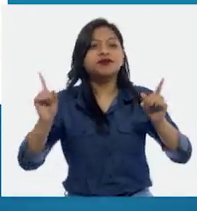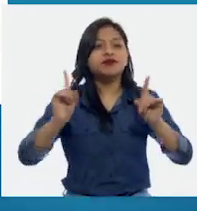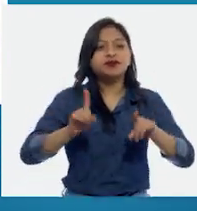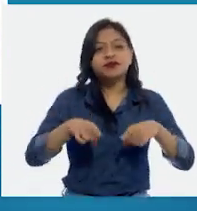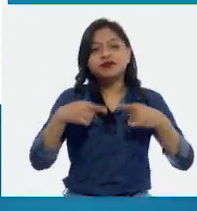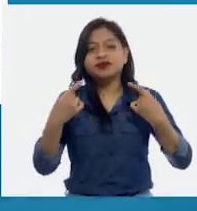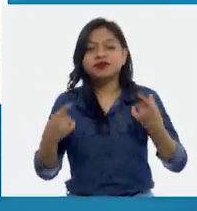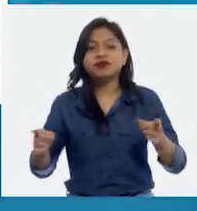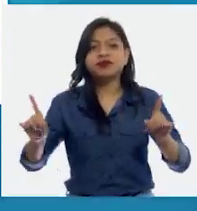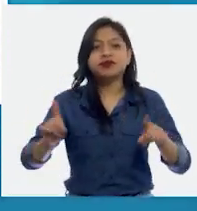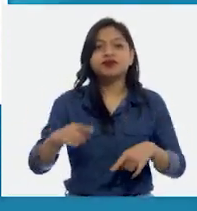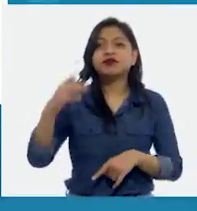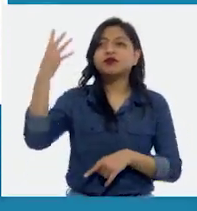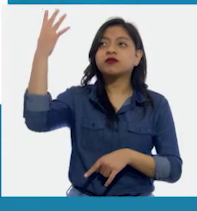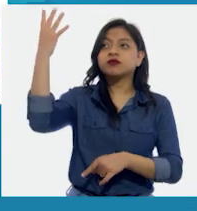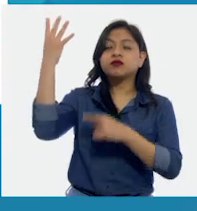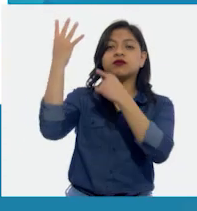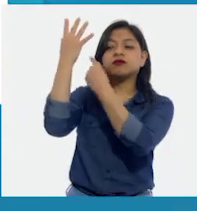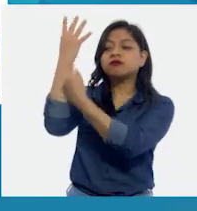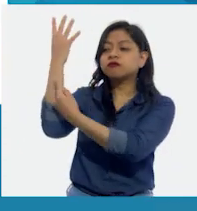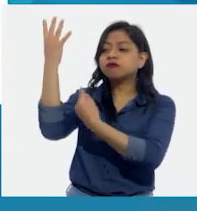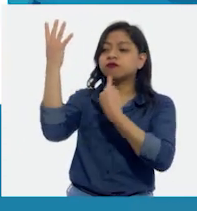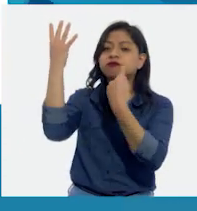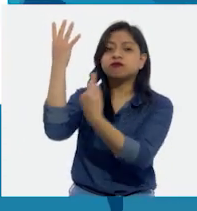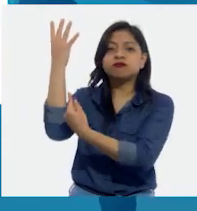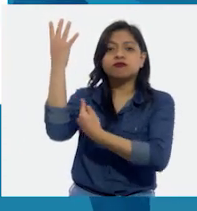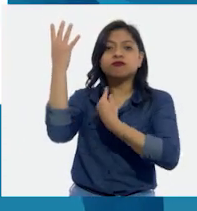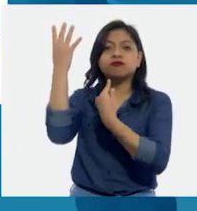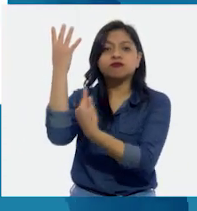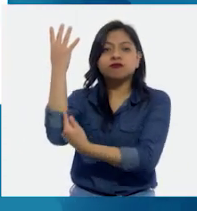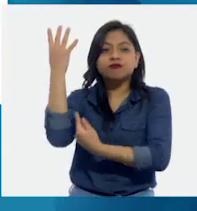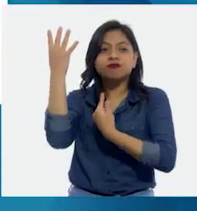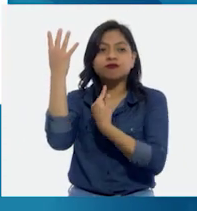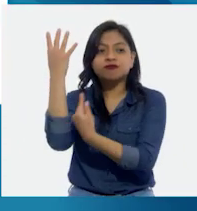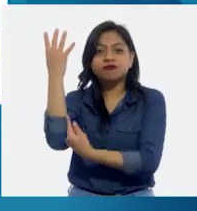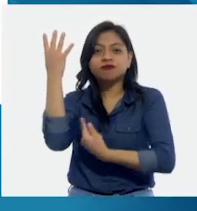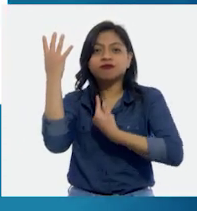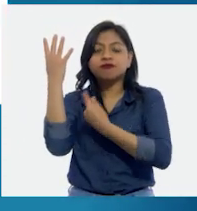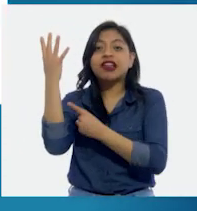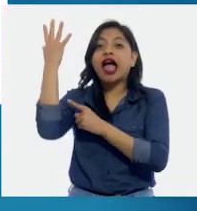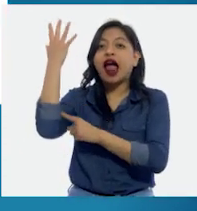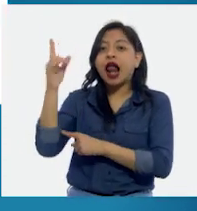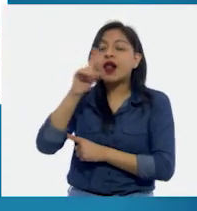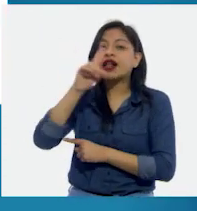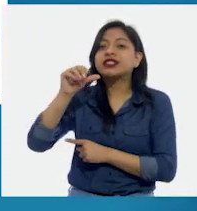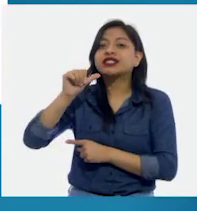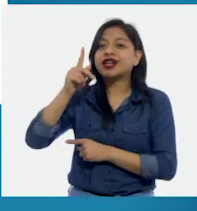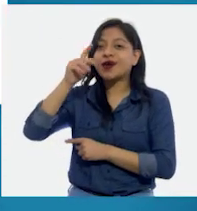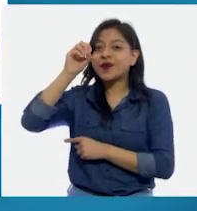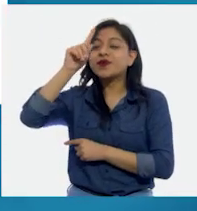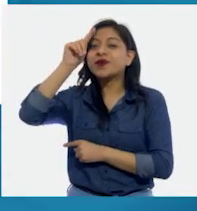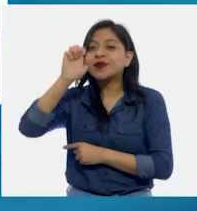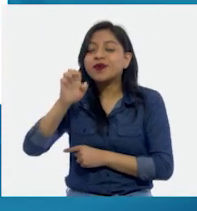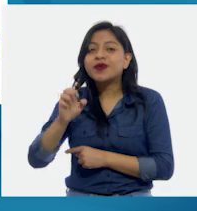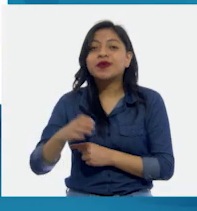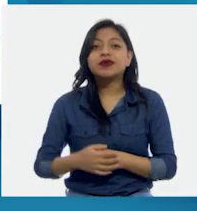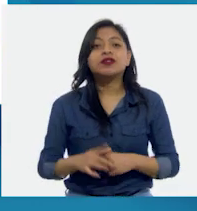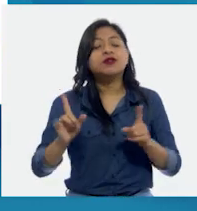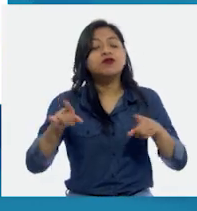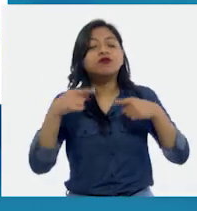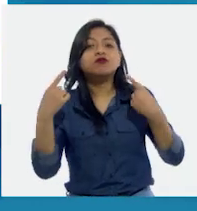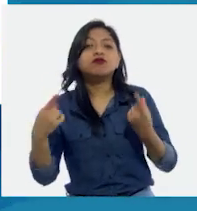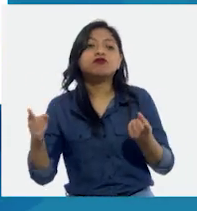Un macapalo alredado, sobre el zapote creció. Al